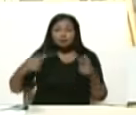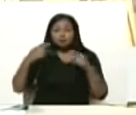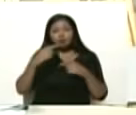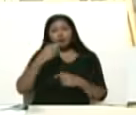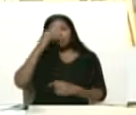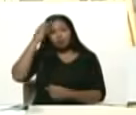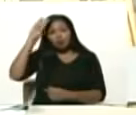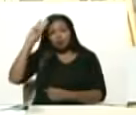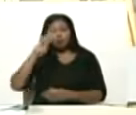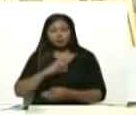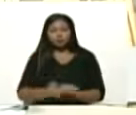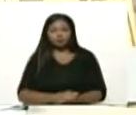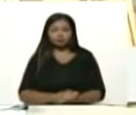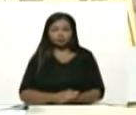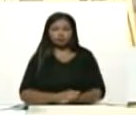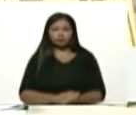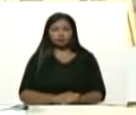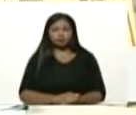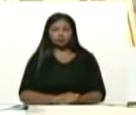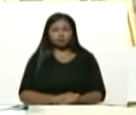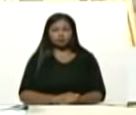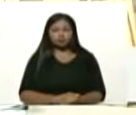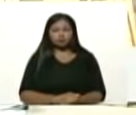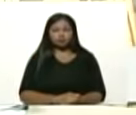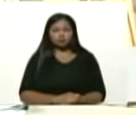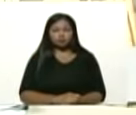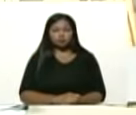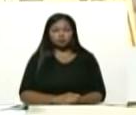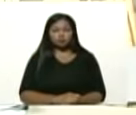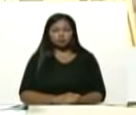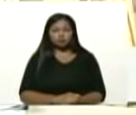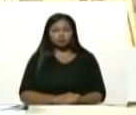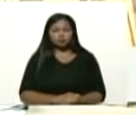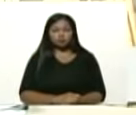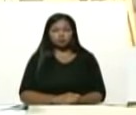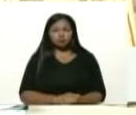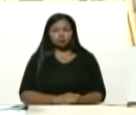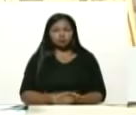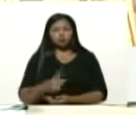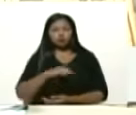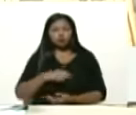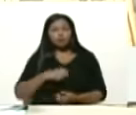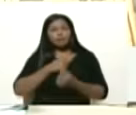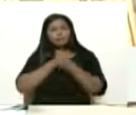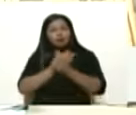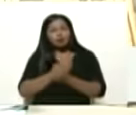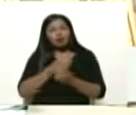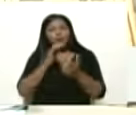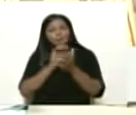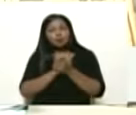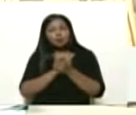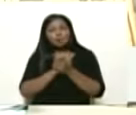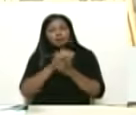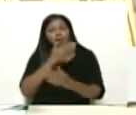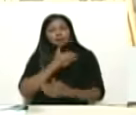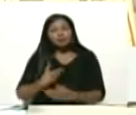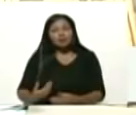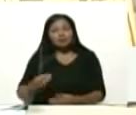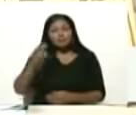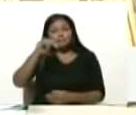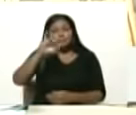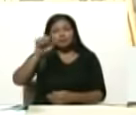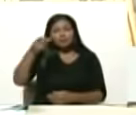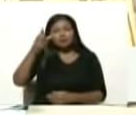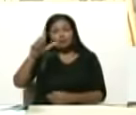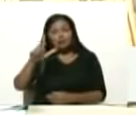Raúl nuestro hermano mayor Raúl Castro Ruz a nuestro querido hermano y compañero presidente Miguel Díaz